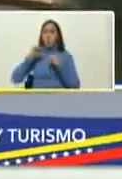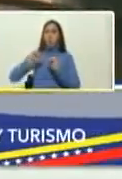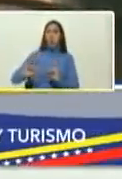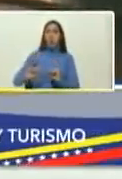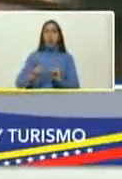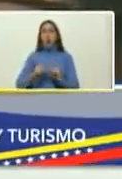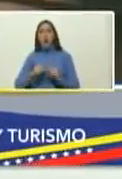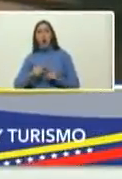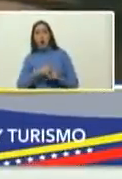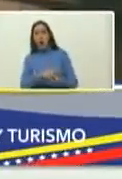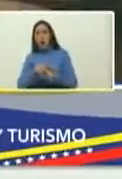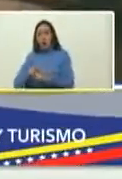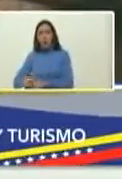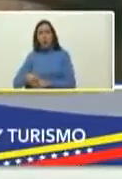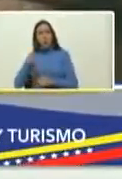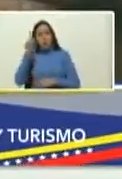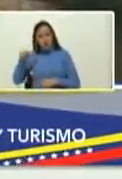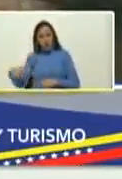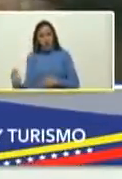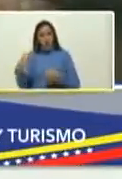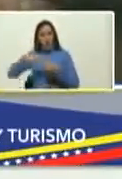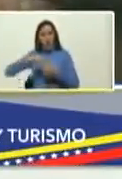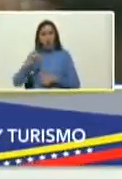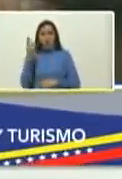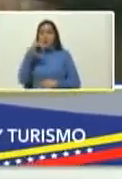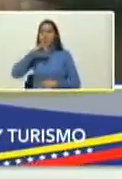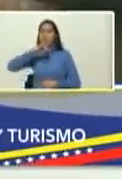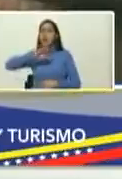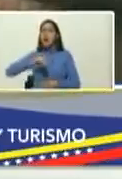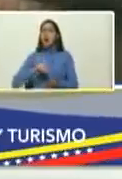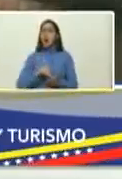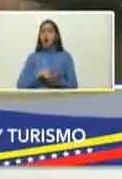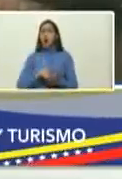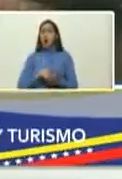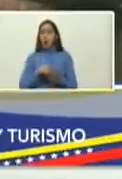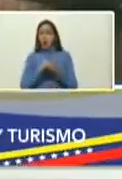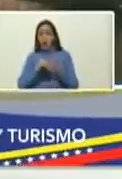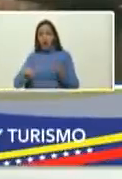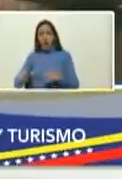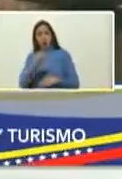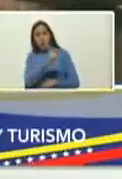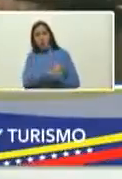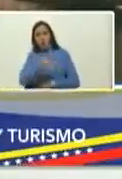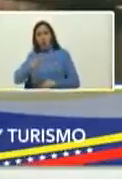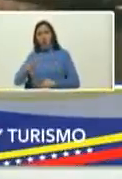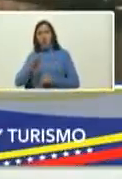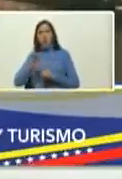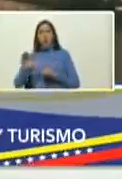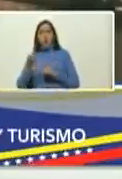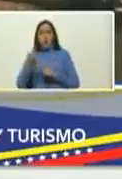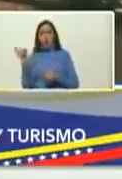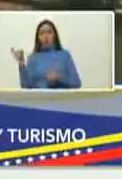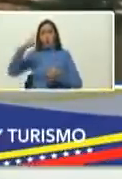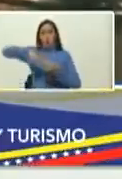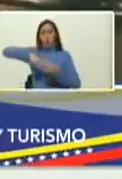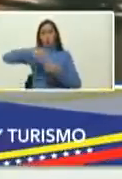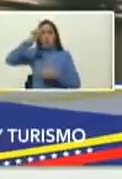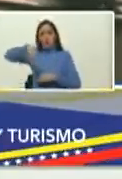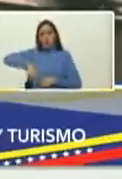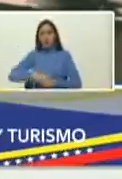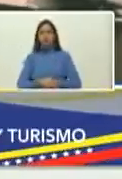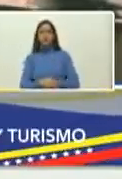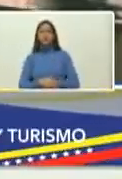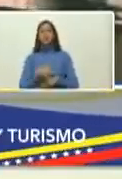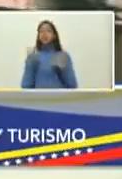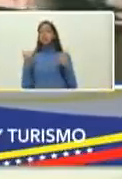y logró incluir por primera vez en la historia como derechos civiles los derechos culturales creo que desde allí hasta